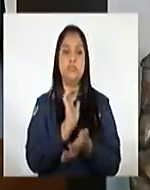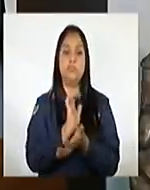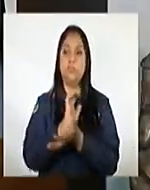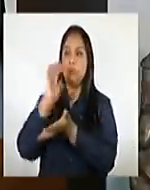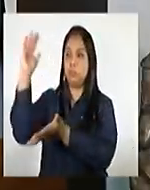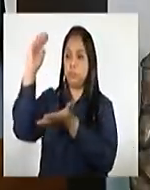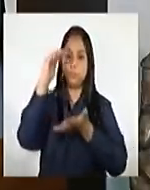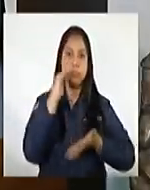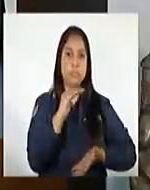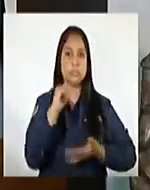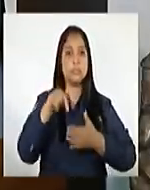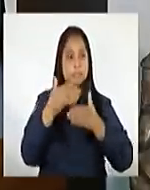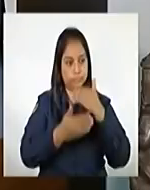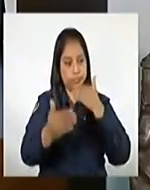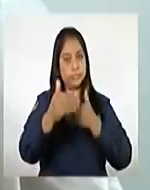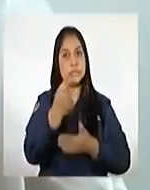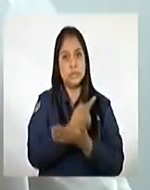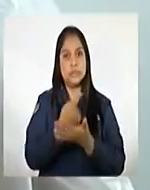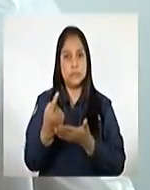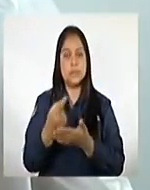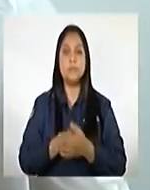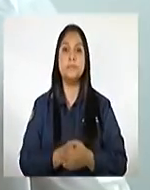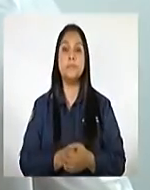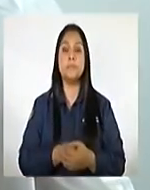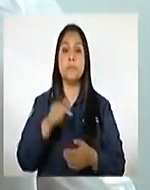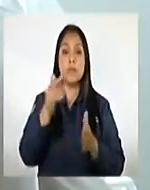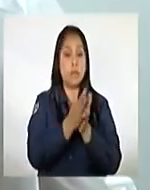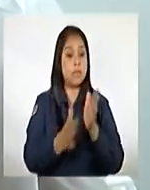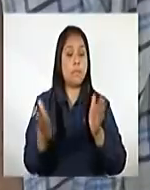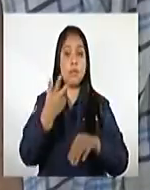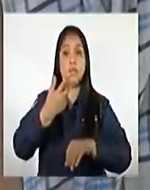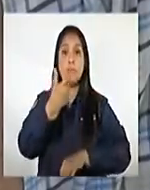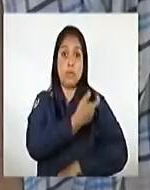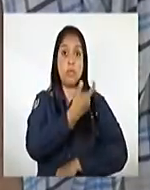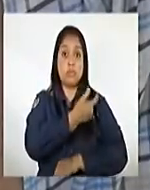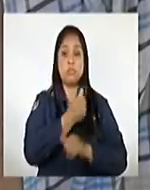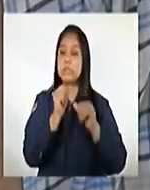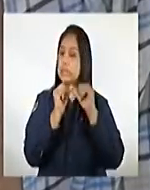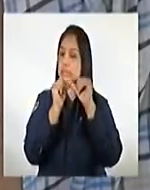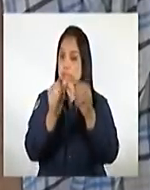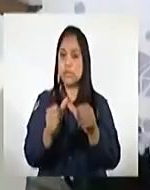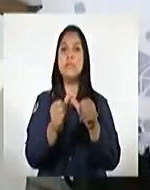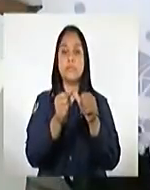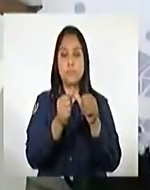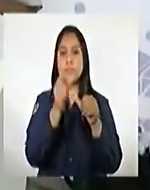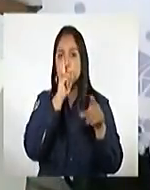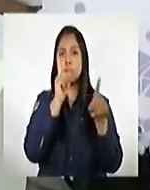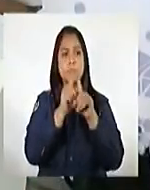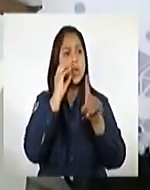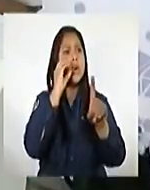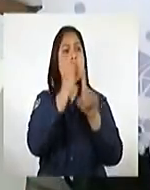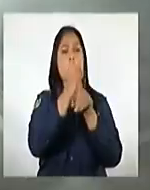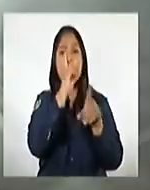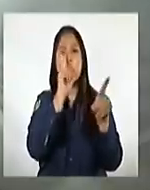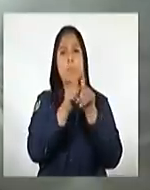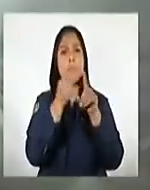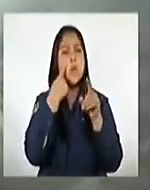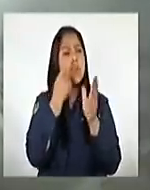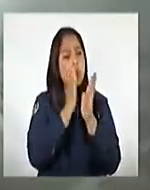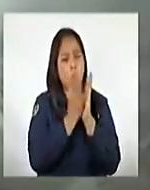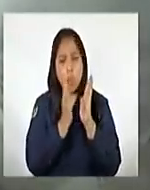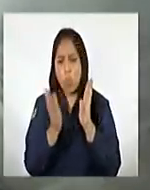entrega para las próximas semanas. El Plan de Vacunación continúa y tiene como propósito atender de una manera